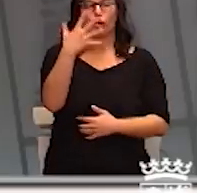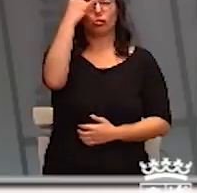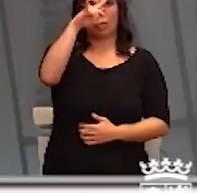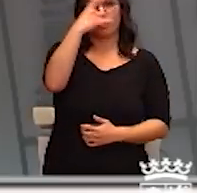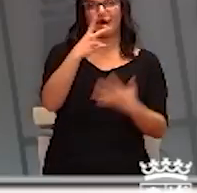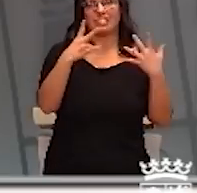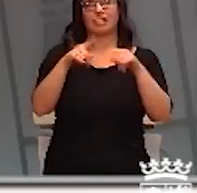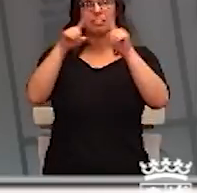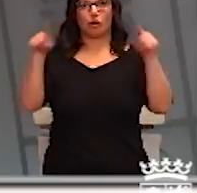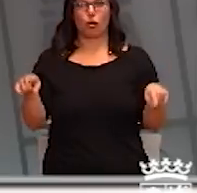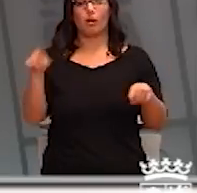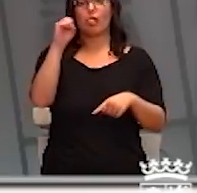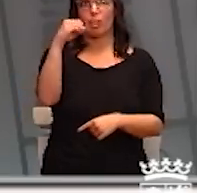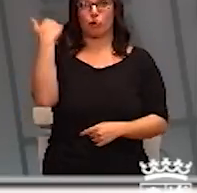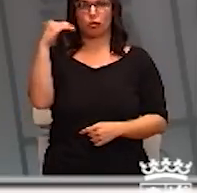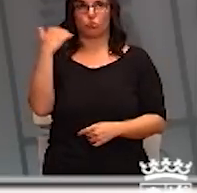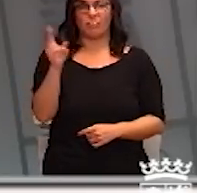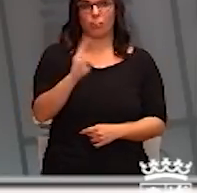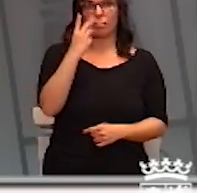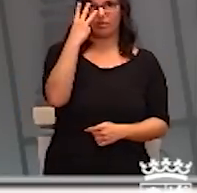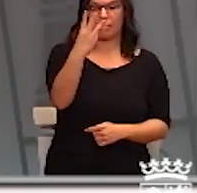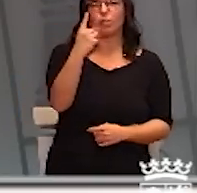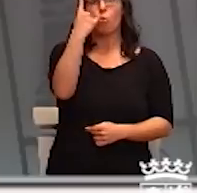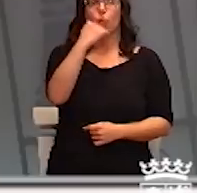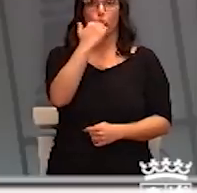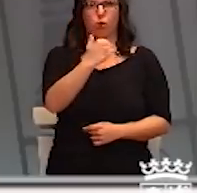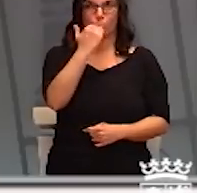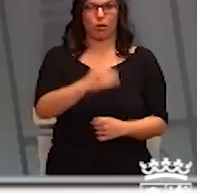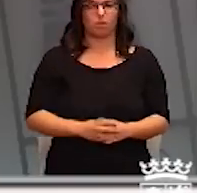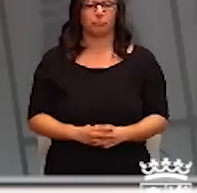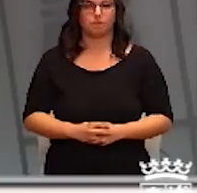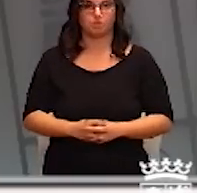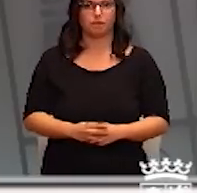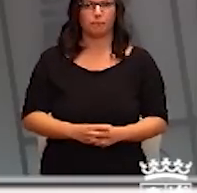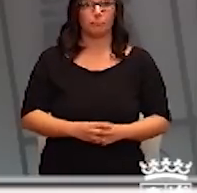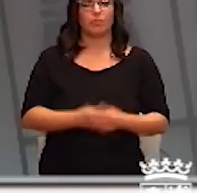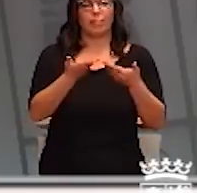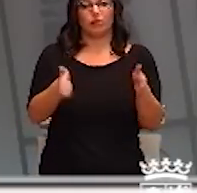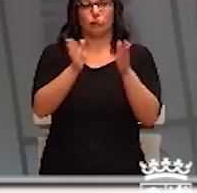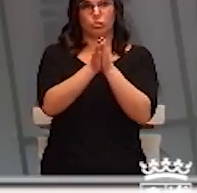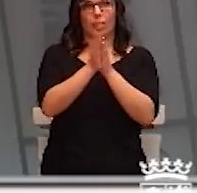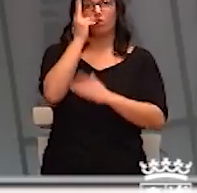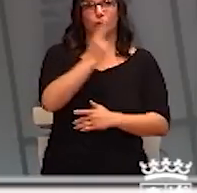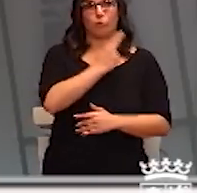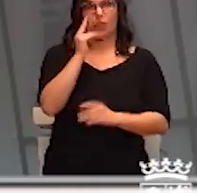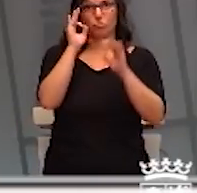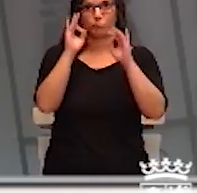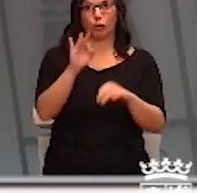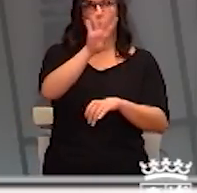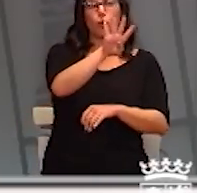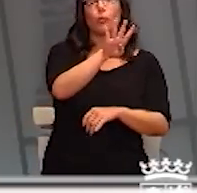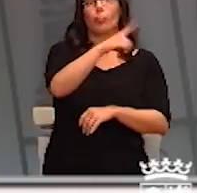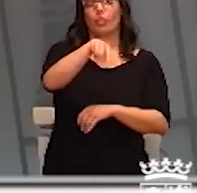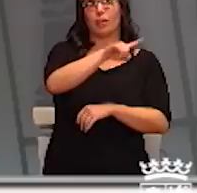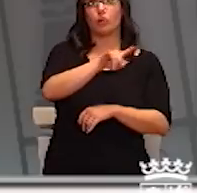0 en Soria, en Valladolid 3 y 1 en Zamora. Y de estos, 46 están